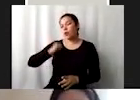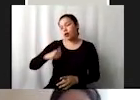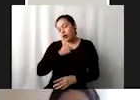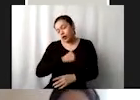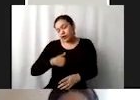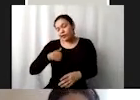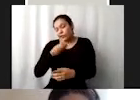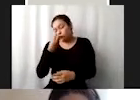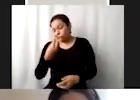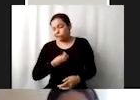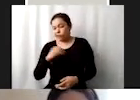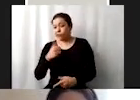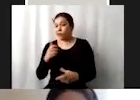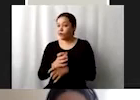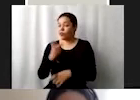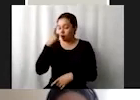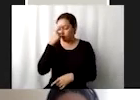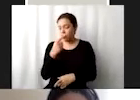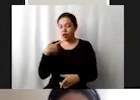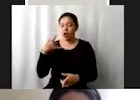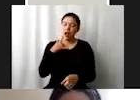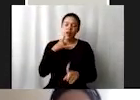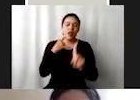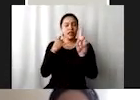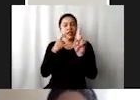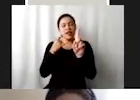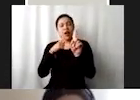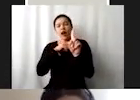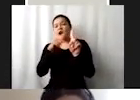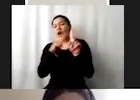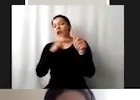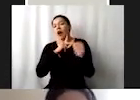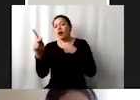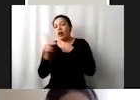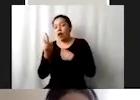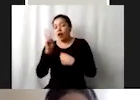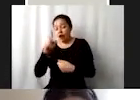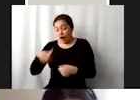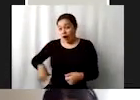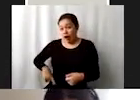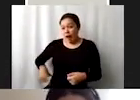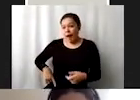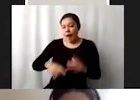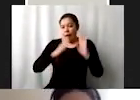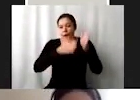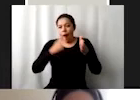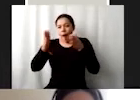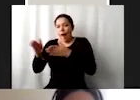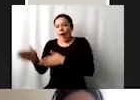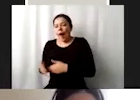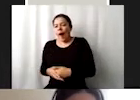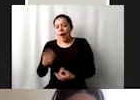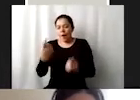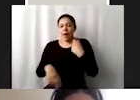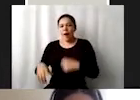pero que otras para hacer este tipo de esfuerzo de los países, de los gobiernos en particular, algunos gobiernos ustedes saben que